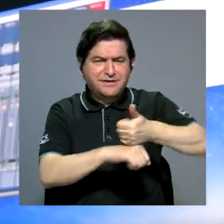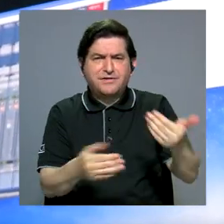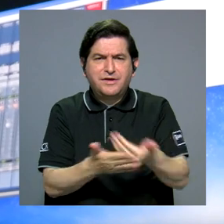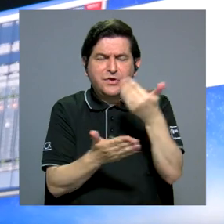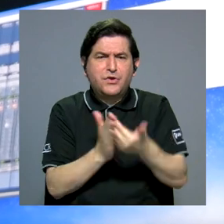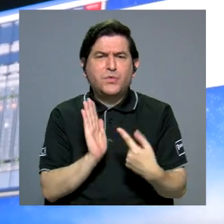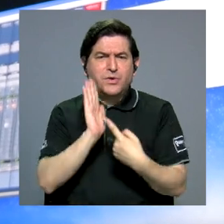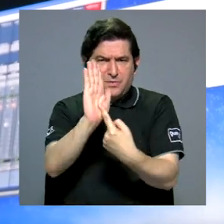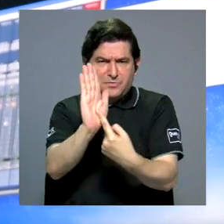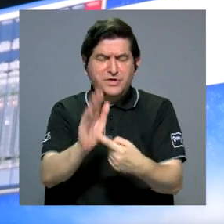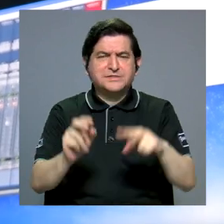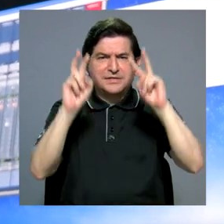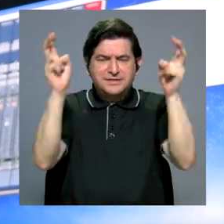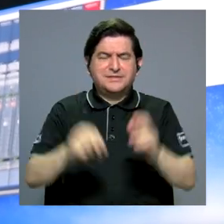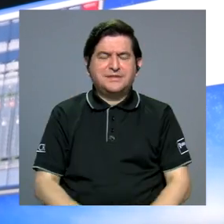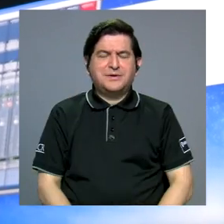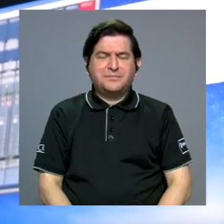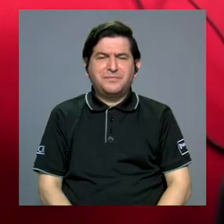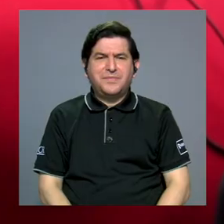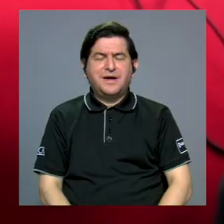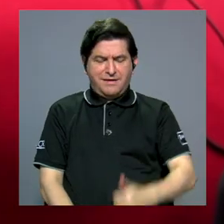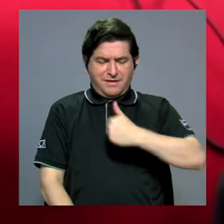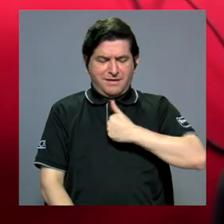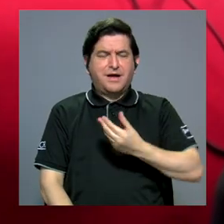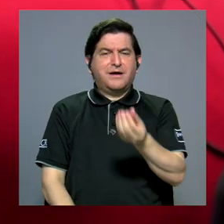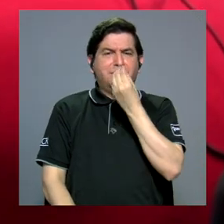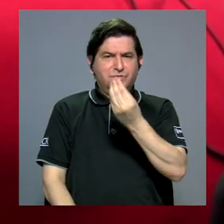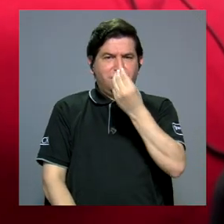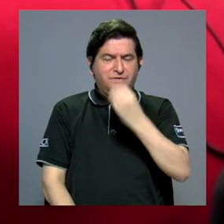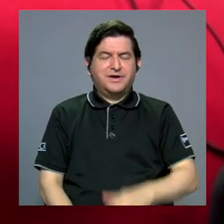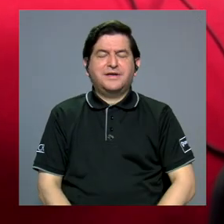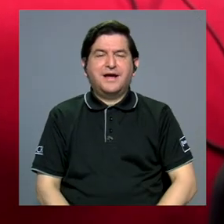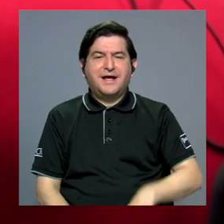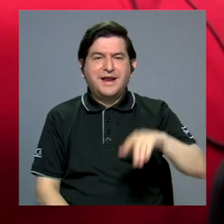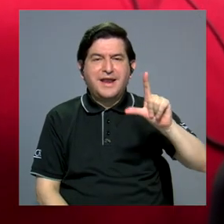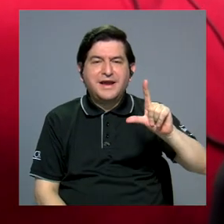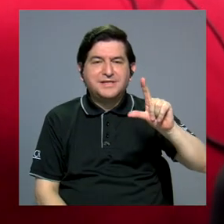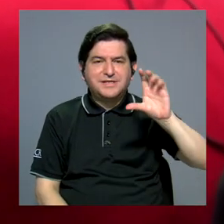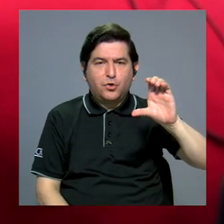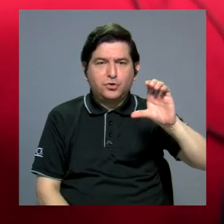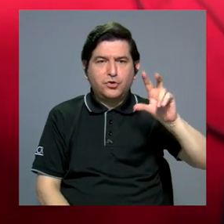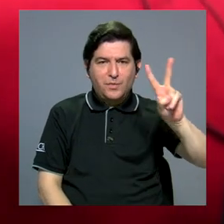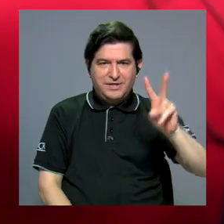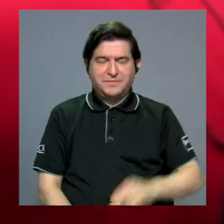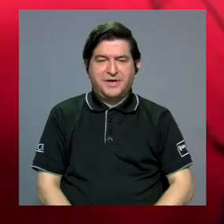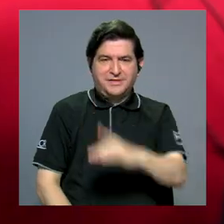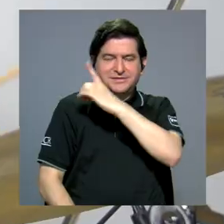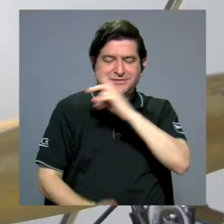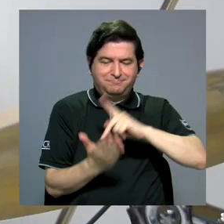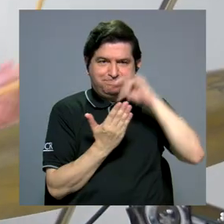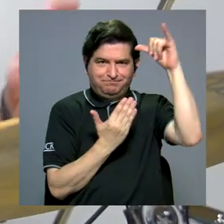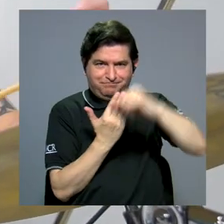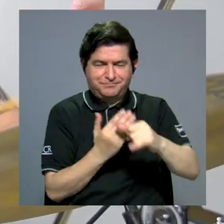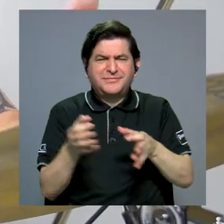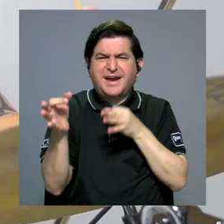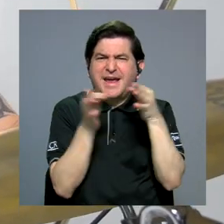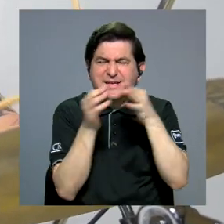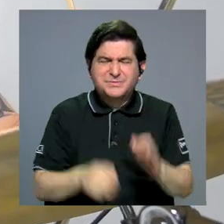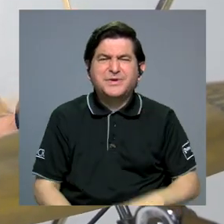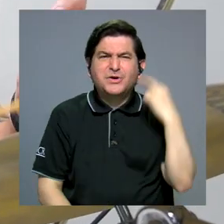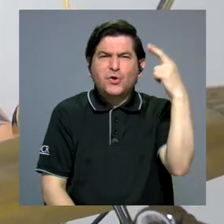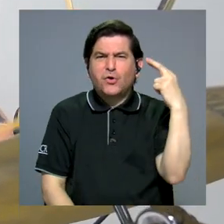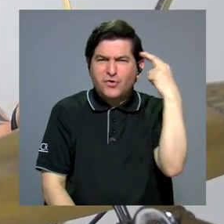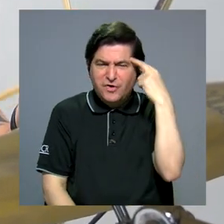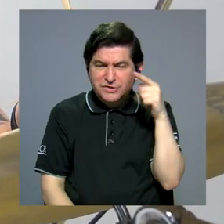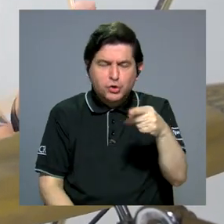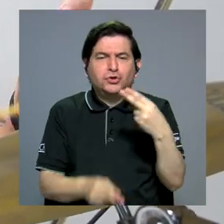esta nueva entrega que se titula autofagia. Larisa Coto Valdeperas, directora del proyecto, explicó la